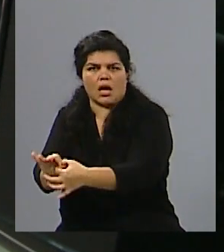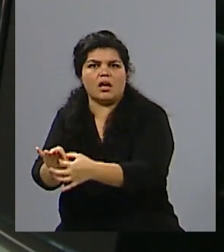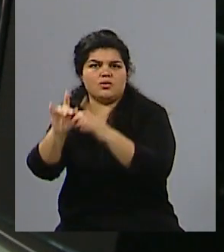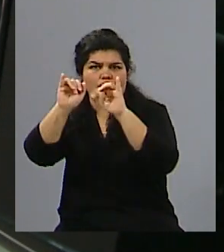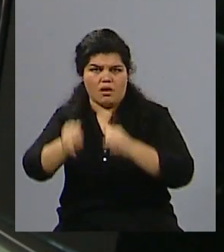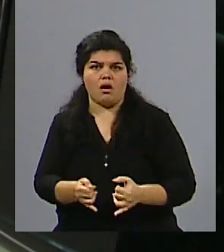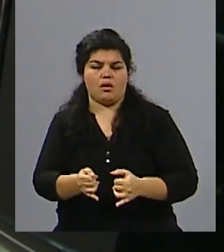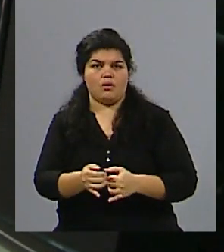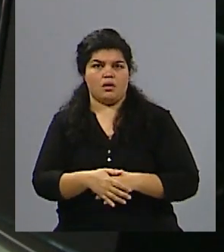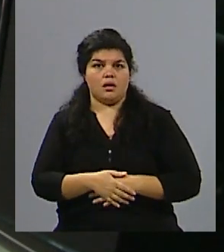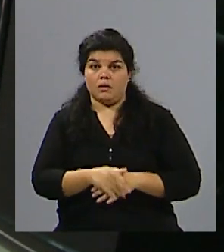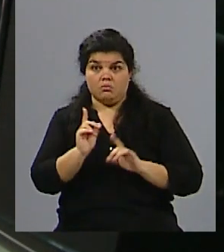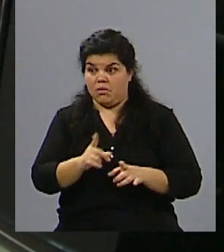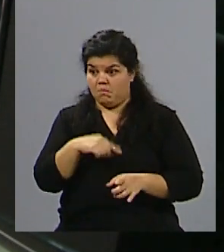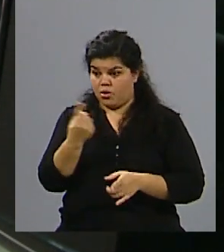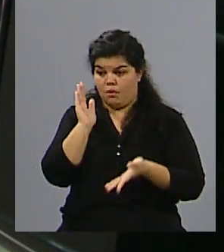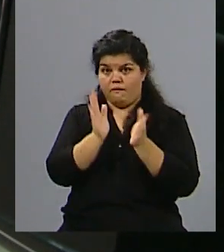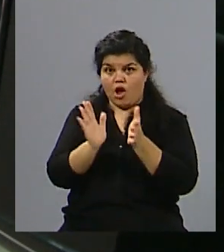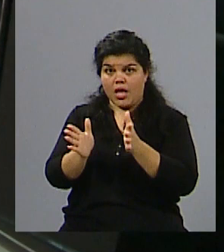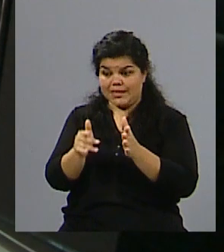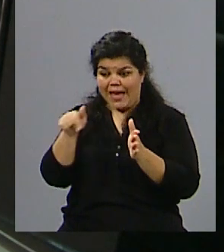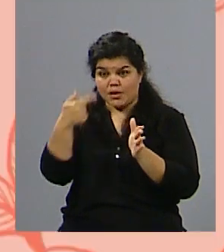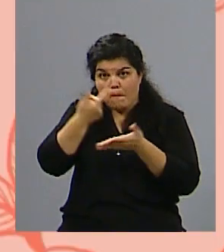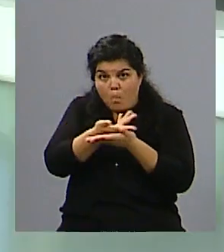que apuntar a visibilizar esas violencias para ponerle un fin.